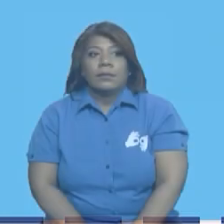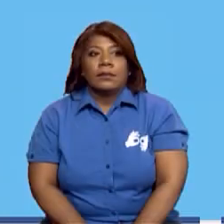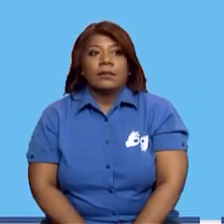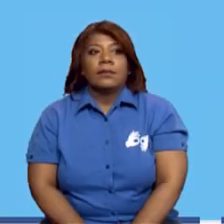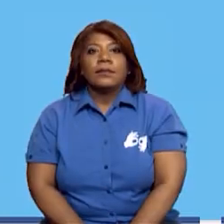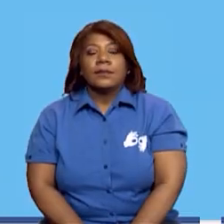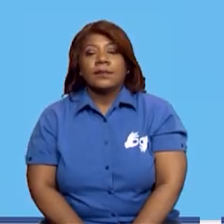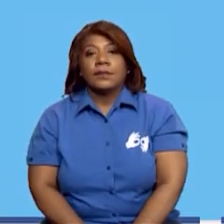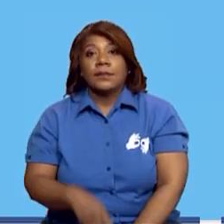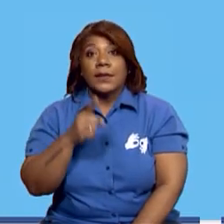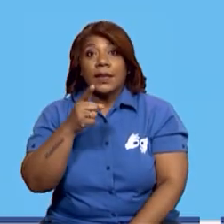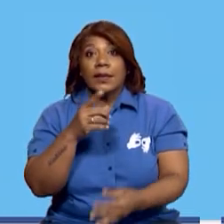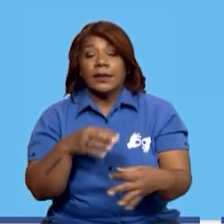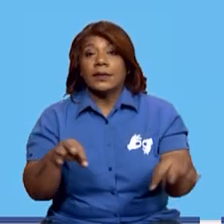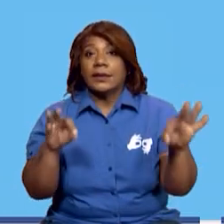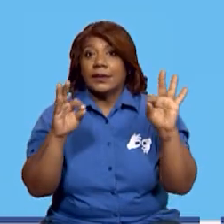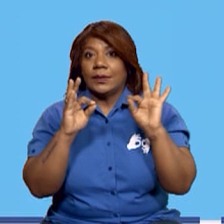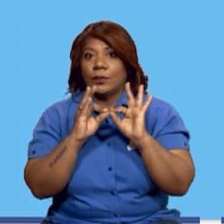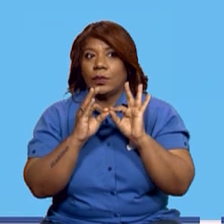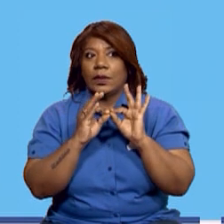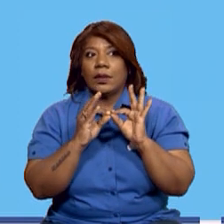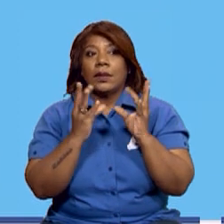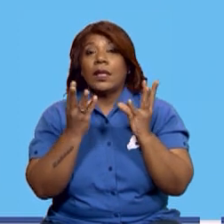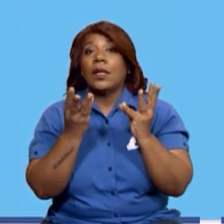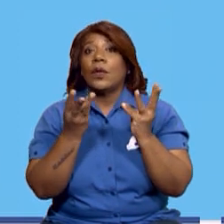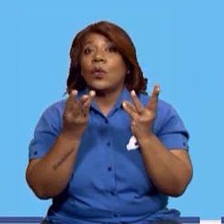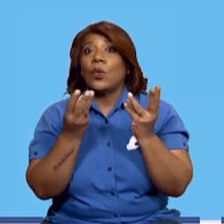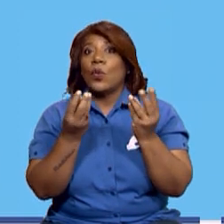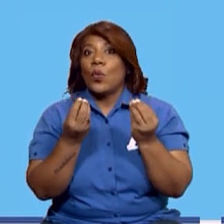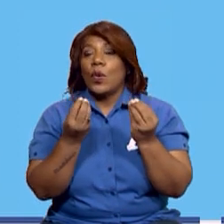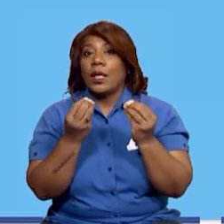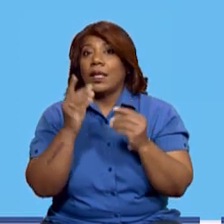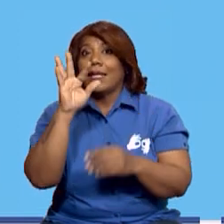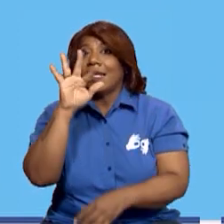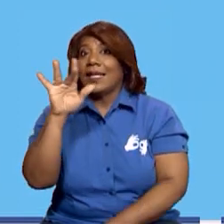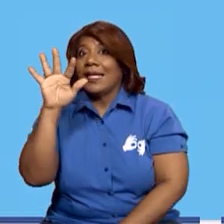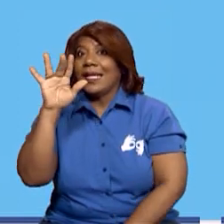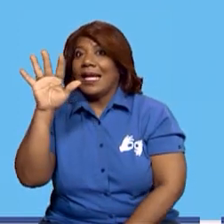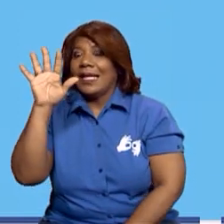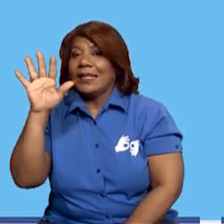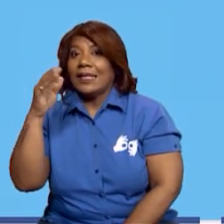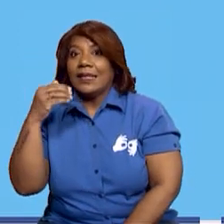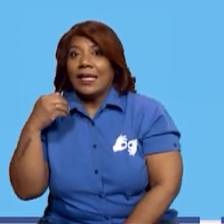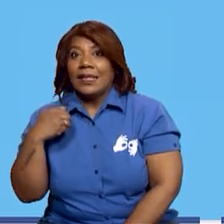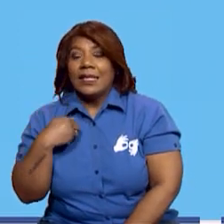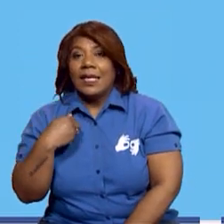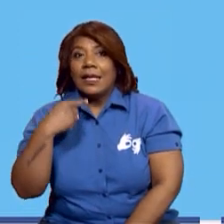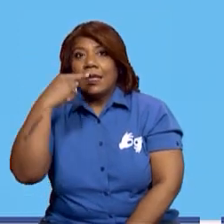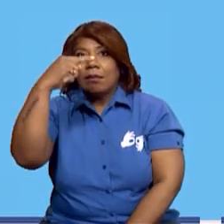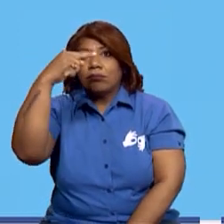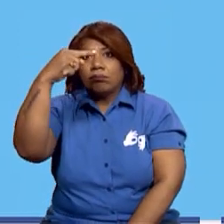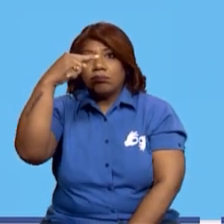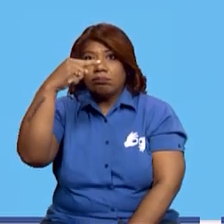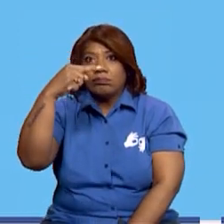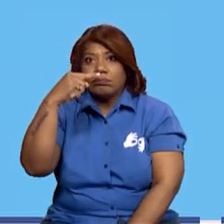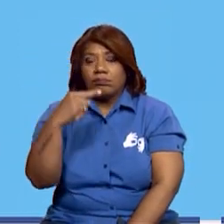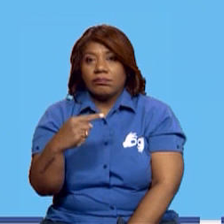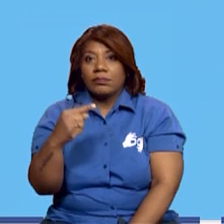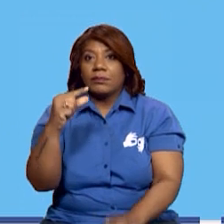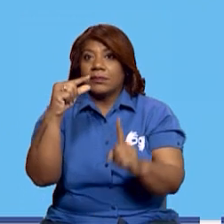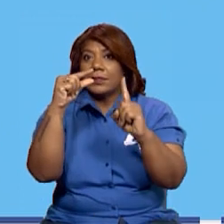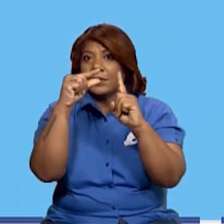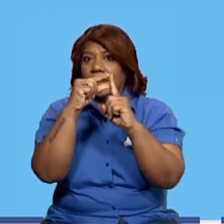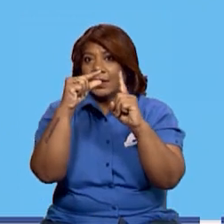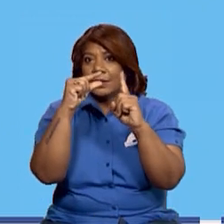en cada una de esas actividades que corresponden a lo que son esas